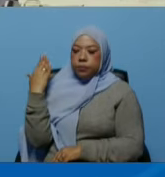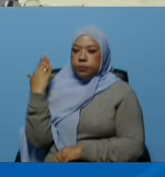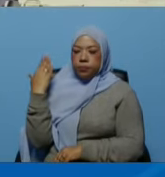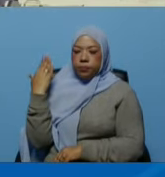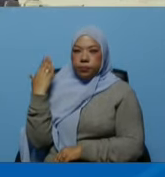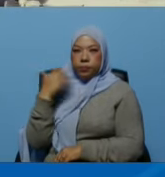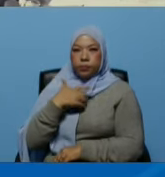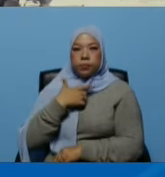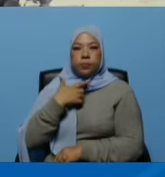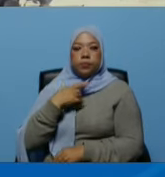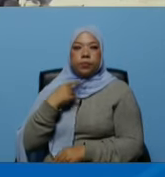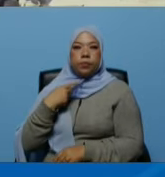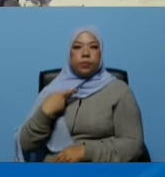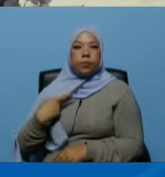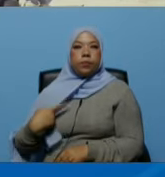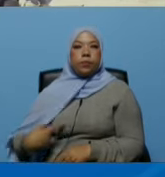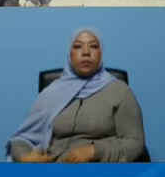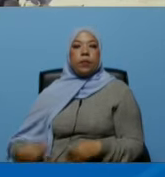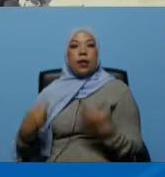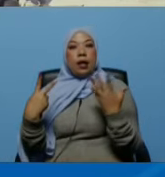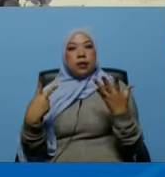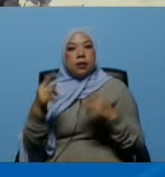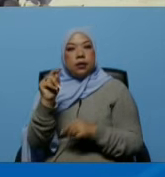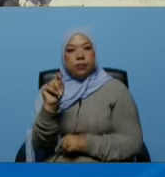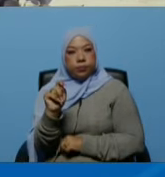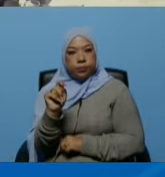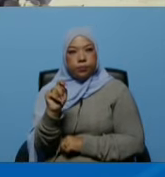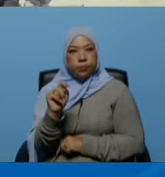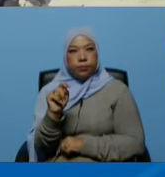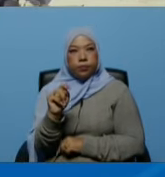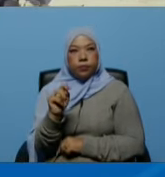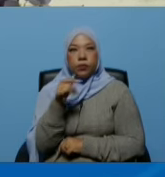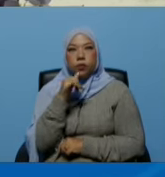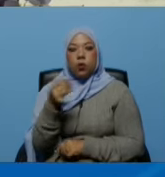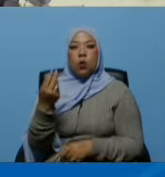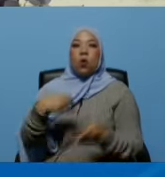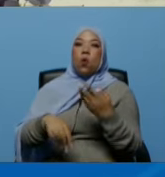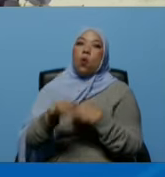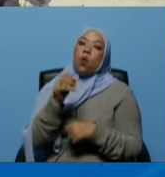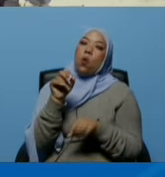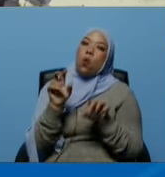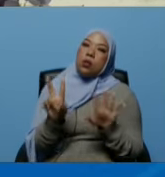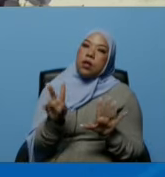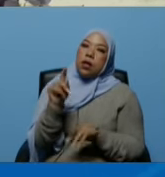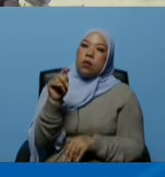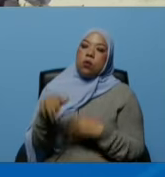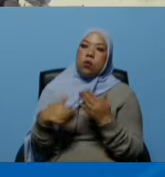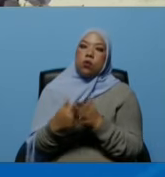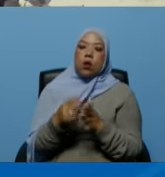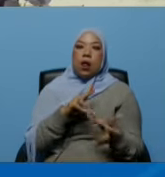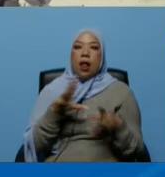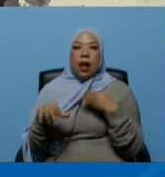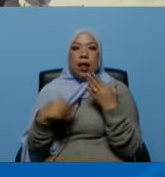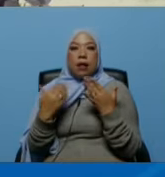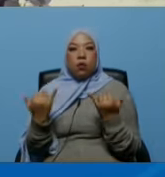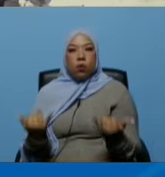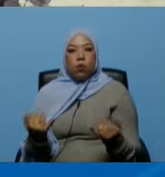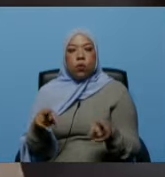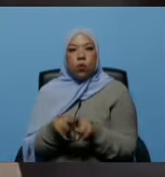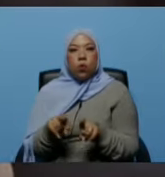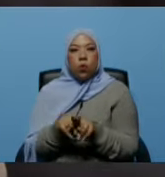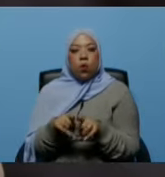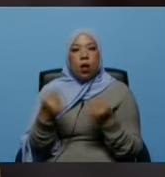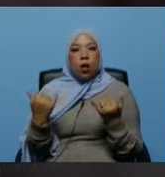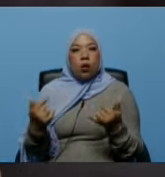el plan de la 7T que hicimos con ustedes y el plan de la 7T las 7 transformaciones tiene un